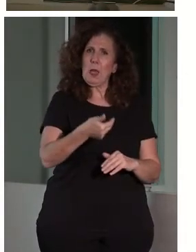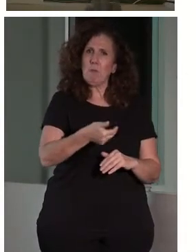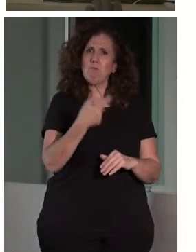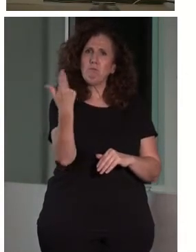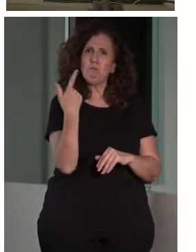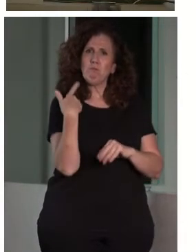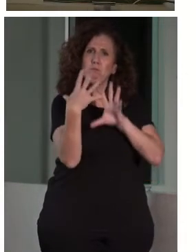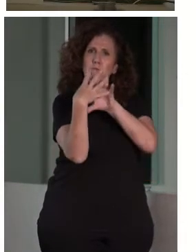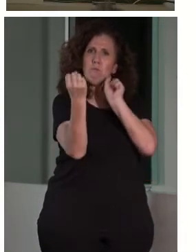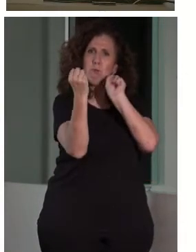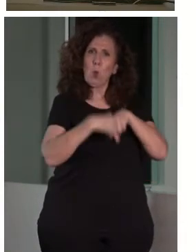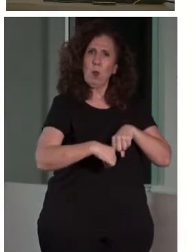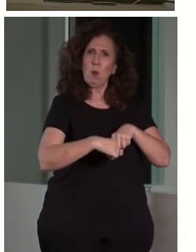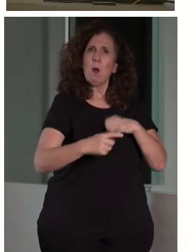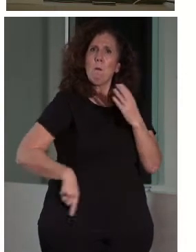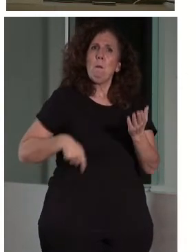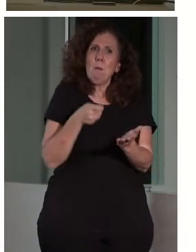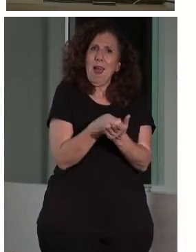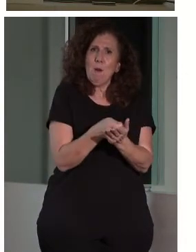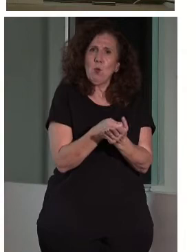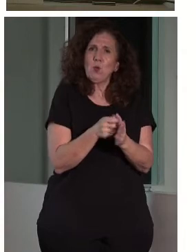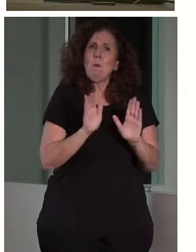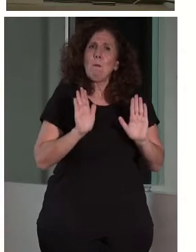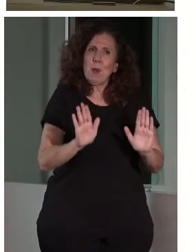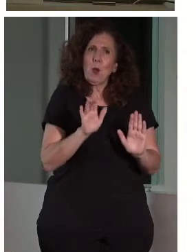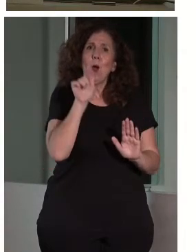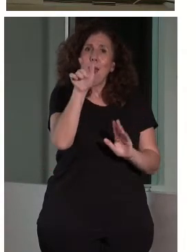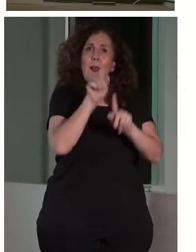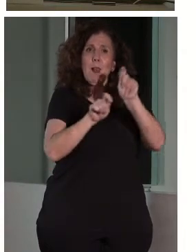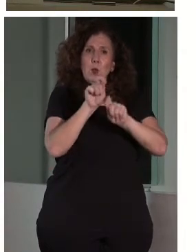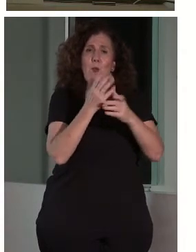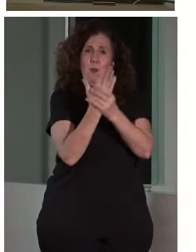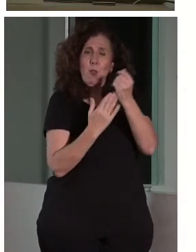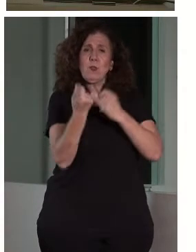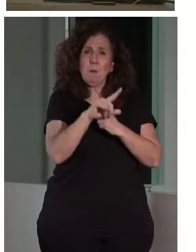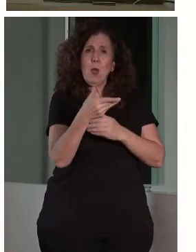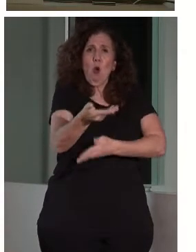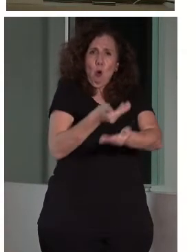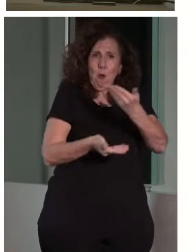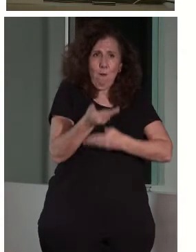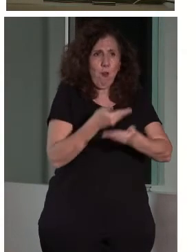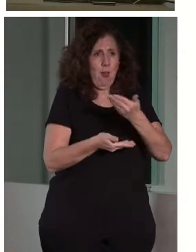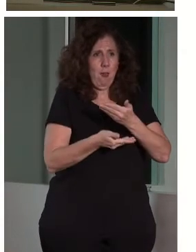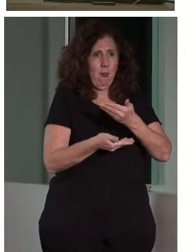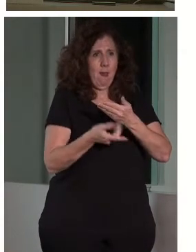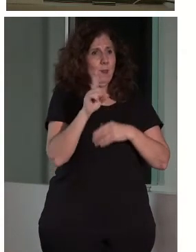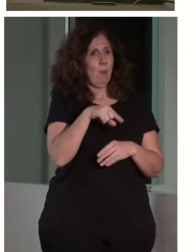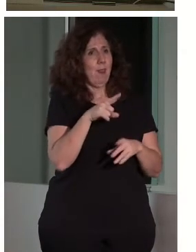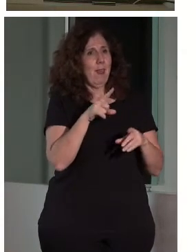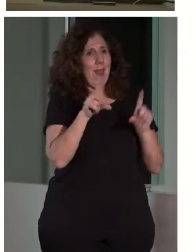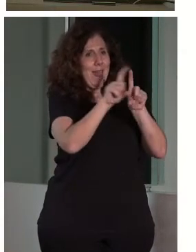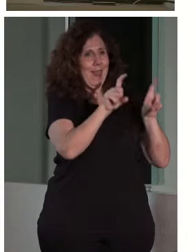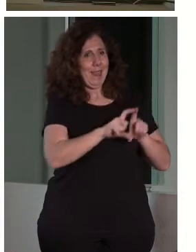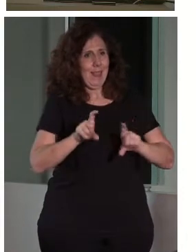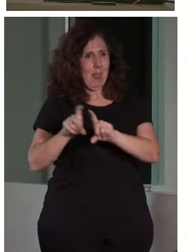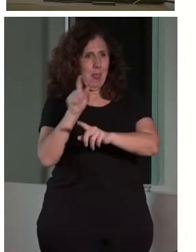un acuerdo, pagamos, pero ellos también colaboran. O sea, que el asociacionismo también tiene que ayudar, aunque tenemos que tener